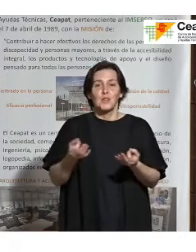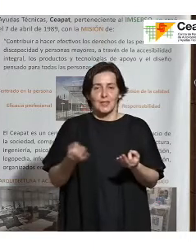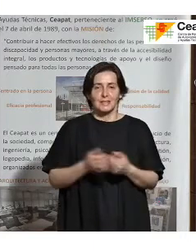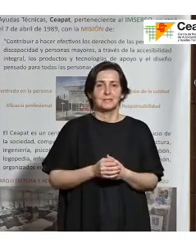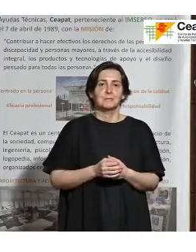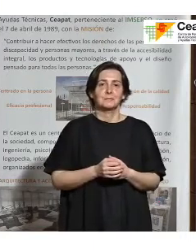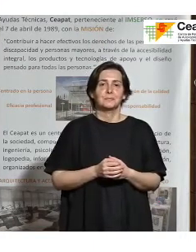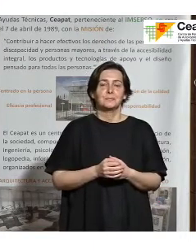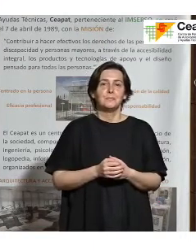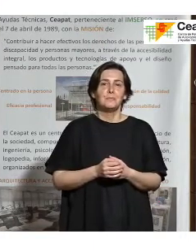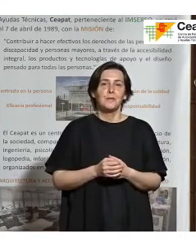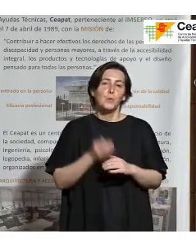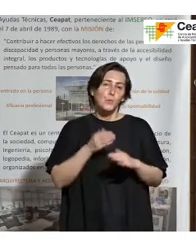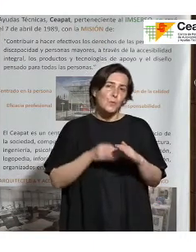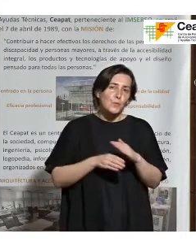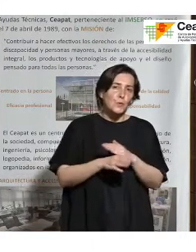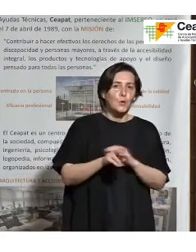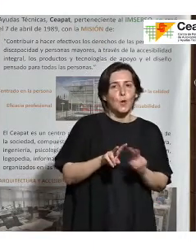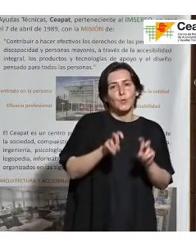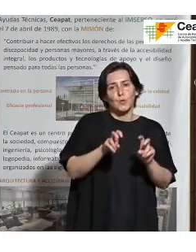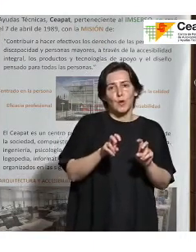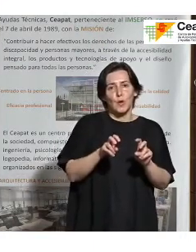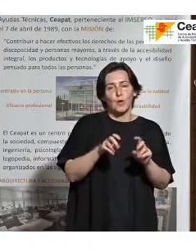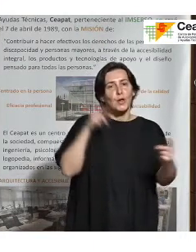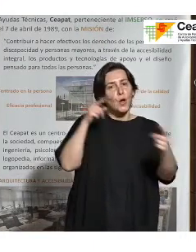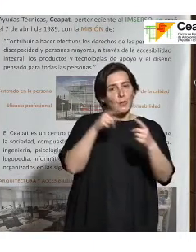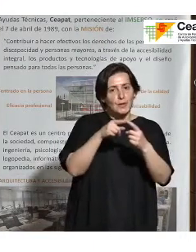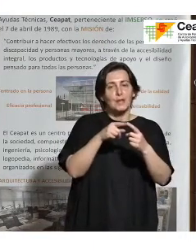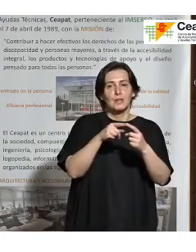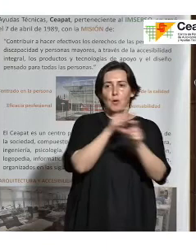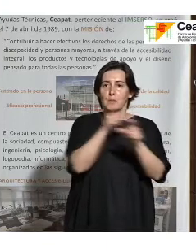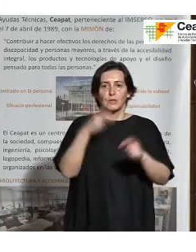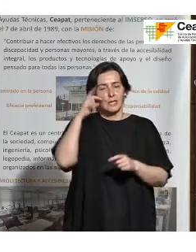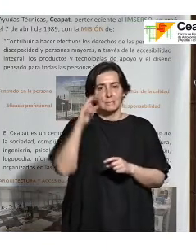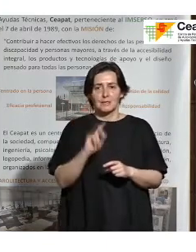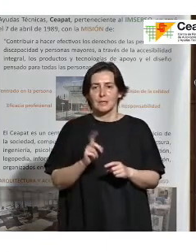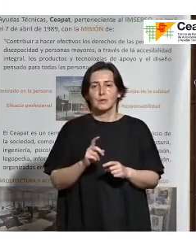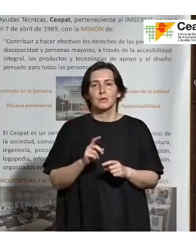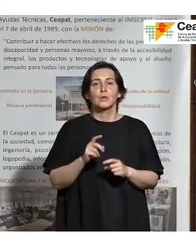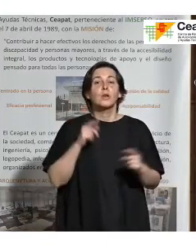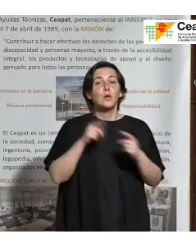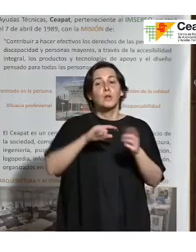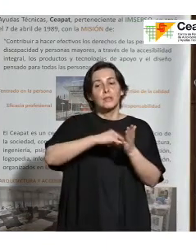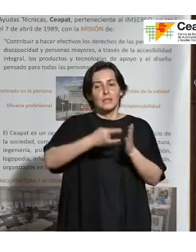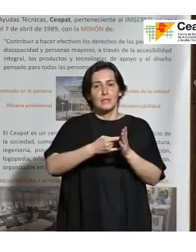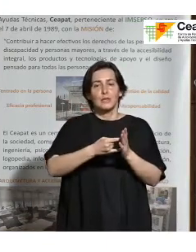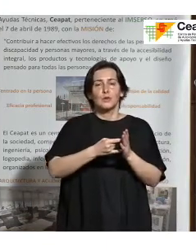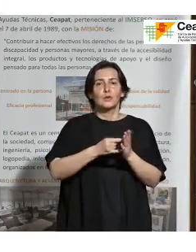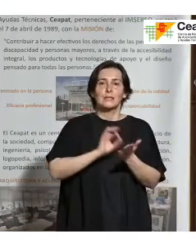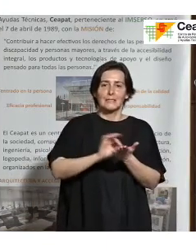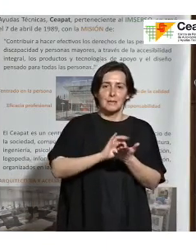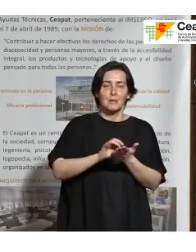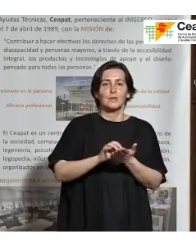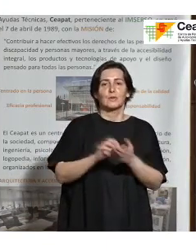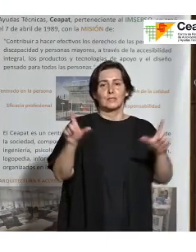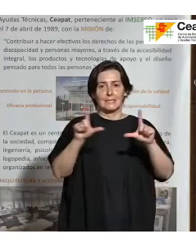introducción para no expertos sobre los aspectos tecnológicos más importantes implicados en el servicio de teleasistencia